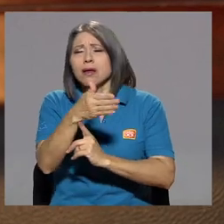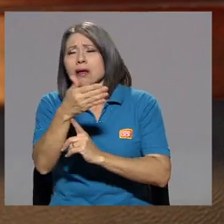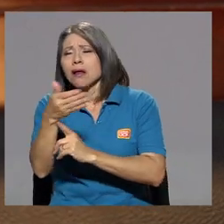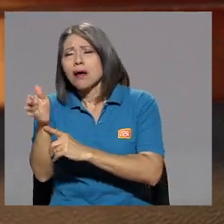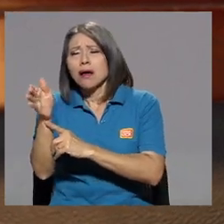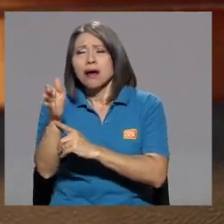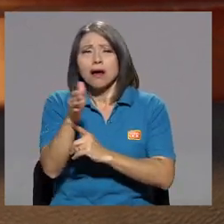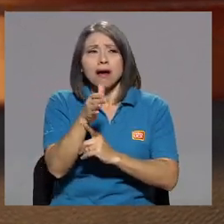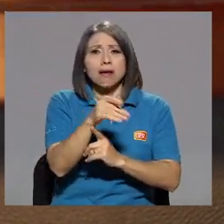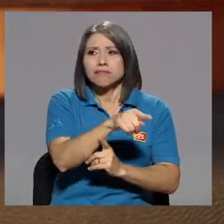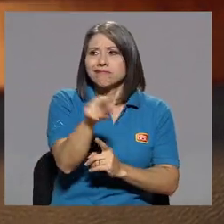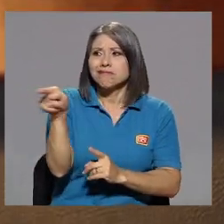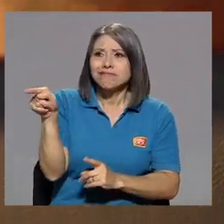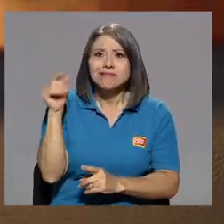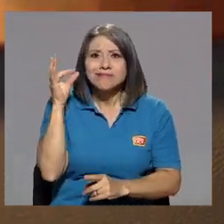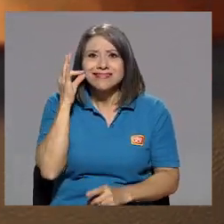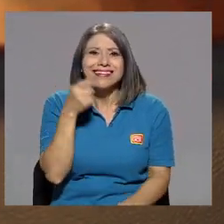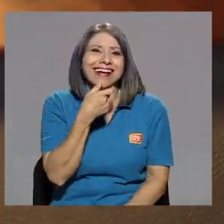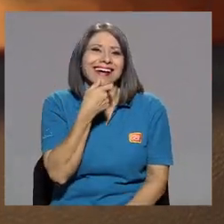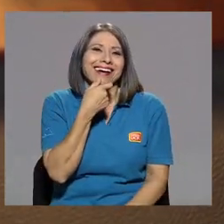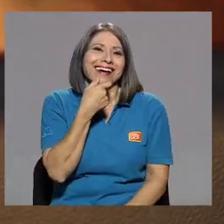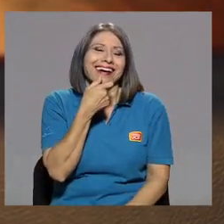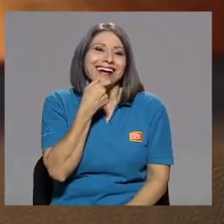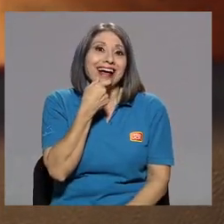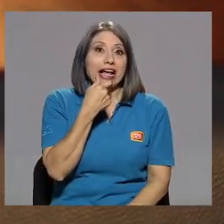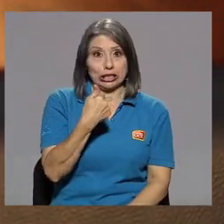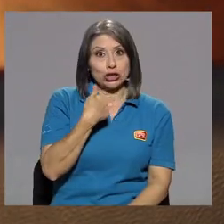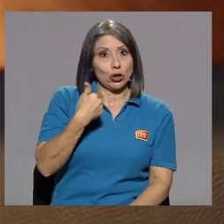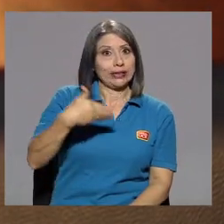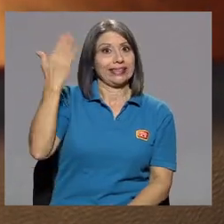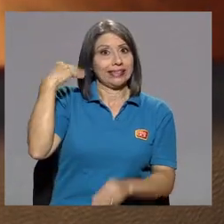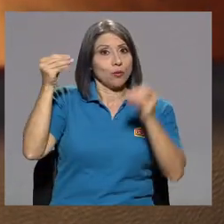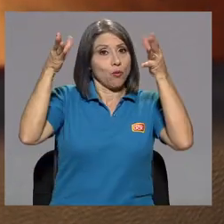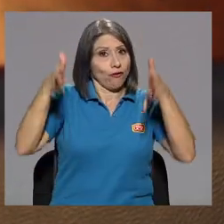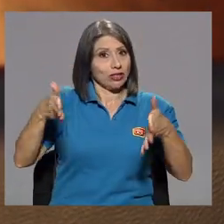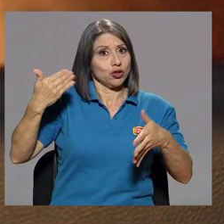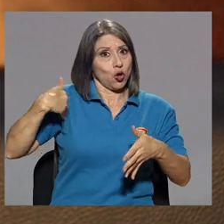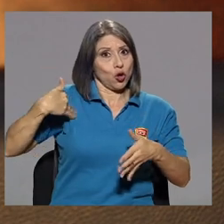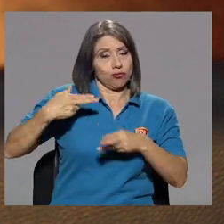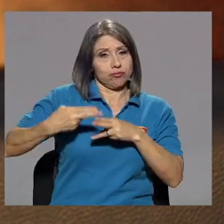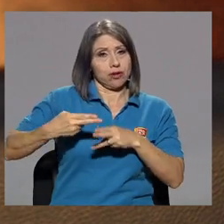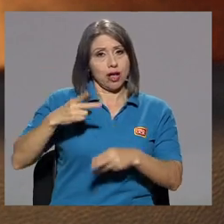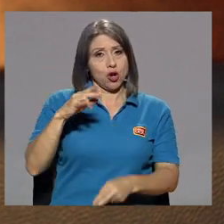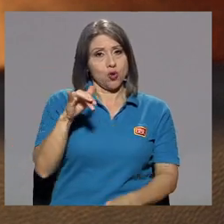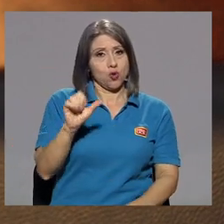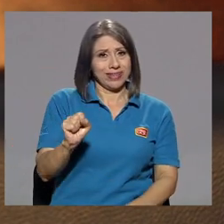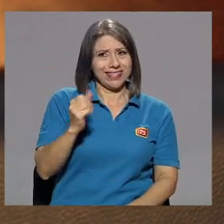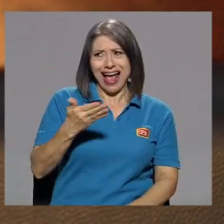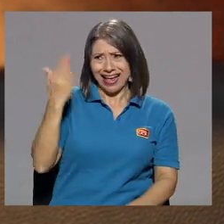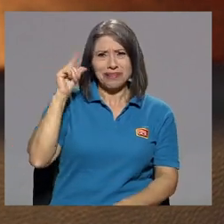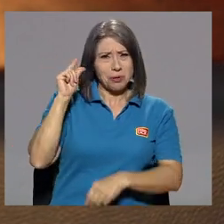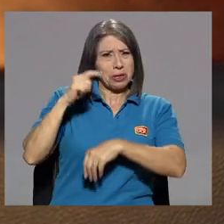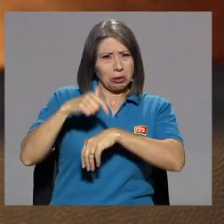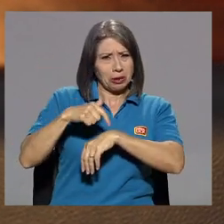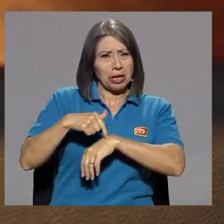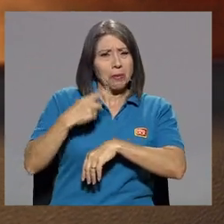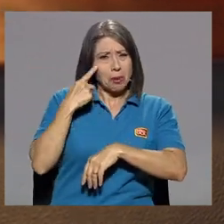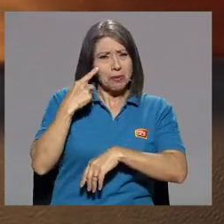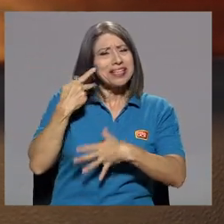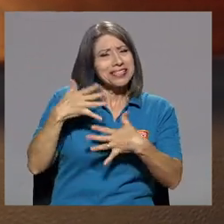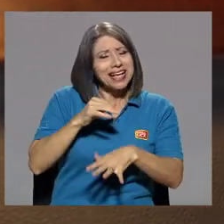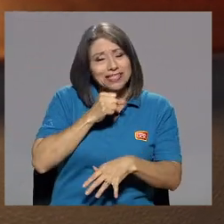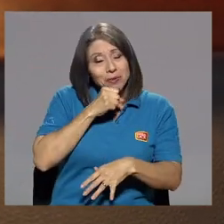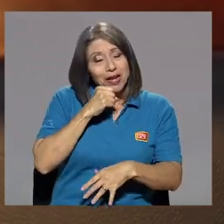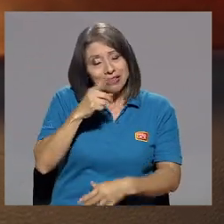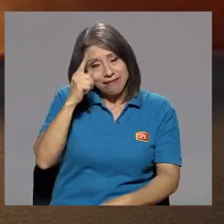la gente, las chiquillas se reían. Y entonces, yo tenía un profesor, un hombre, don Luis. Y hace poco lo vi. Ya está muy grande